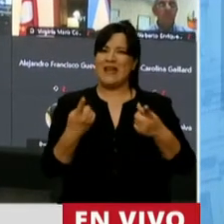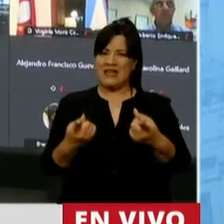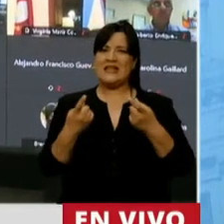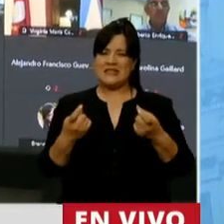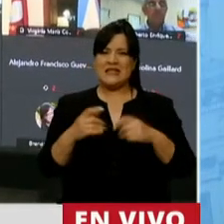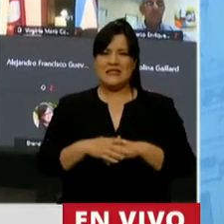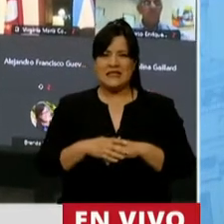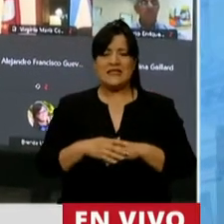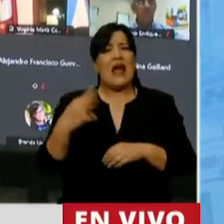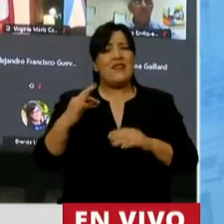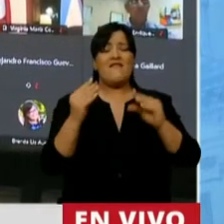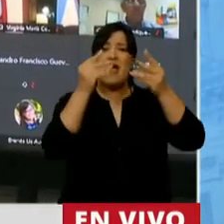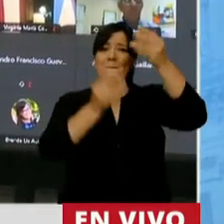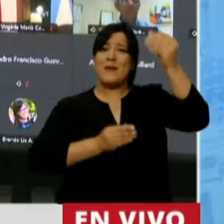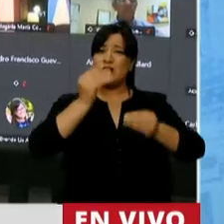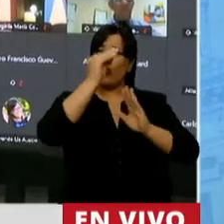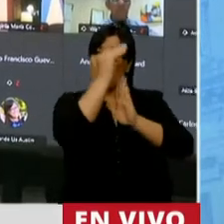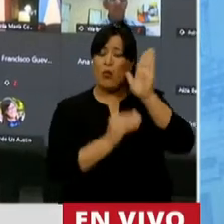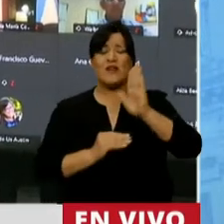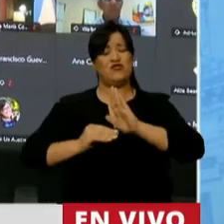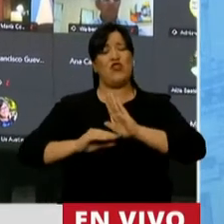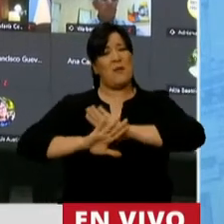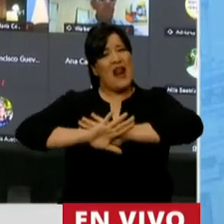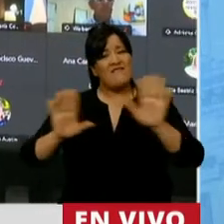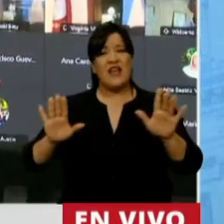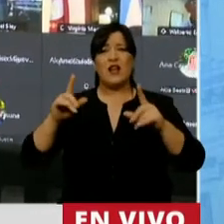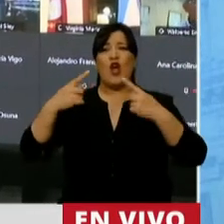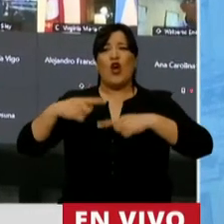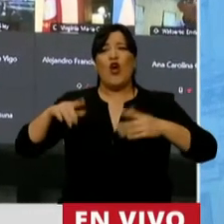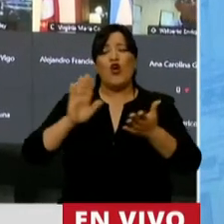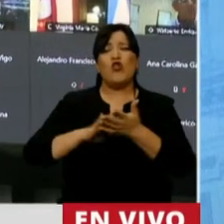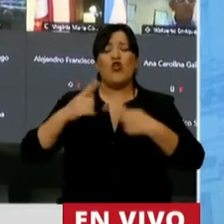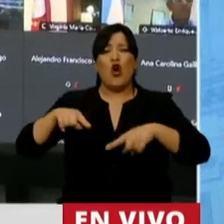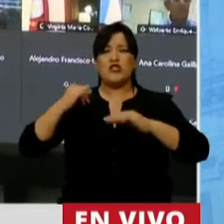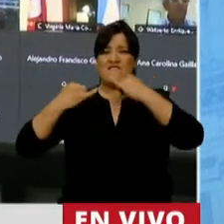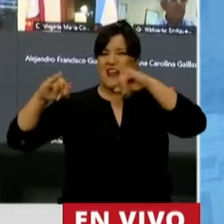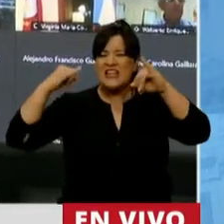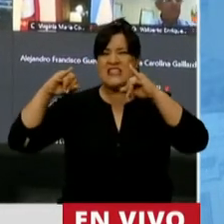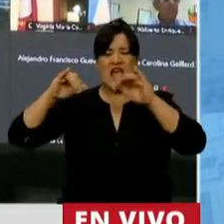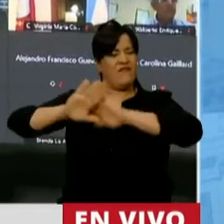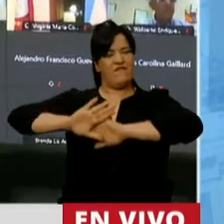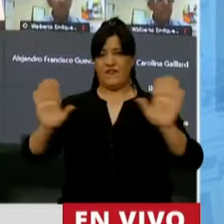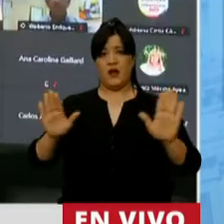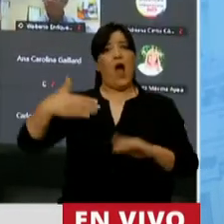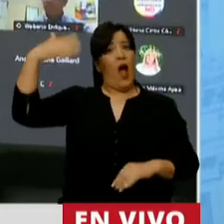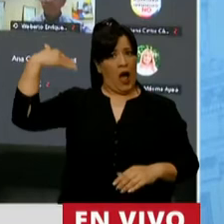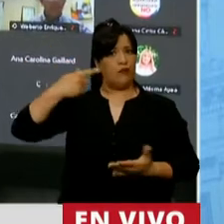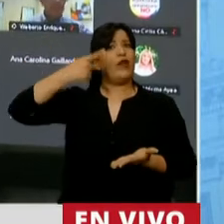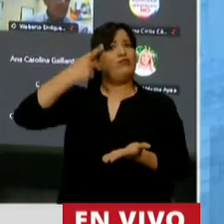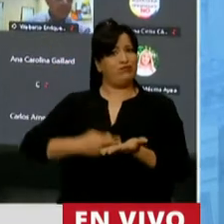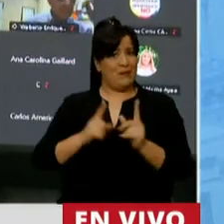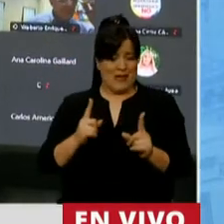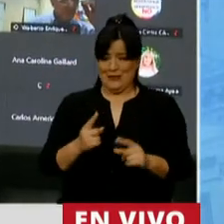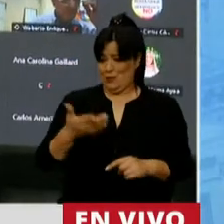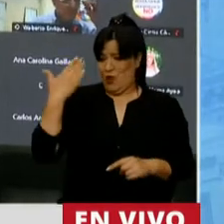de contar con un presupuesto que ponga fin al modelo de valorización financiera, que imperó nuestro país durante estos